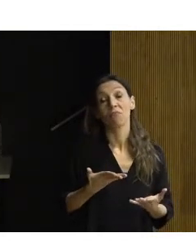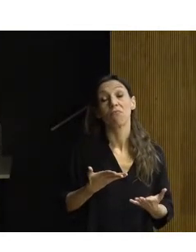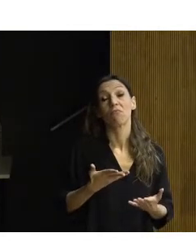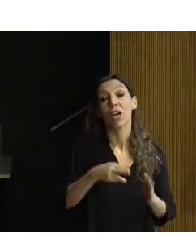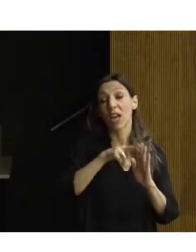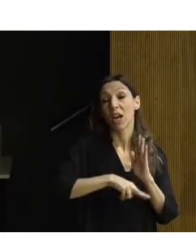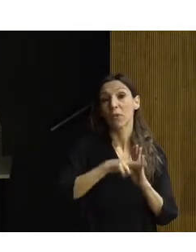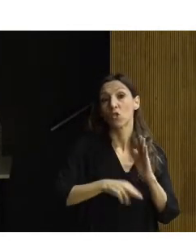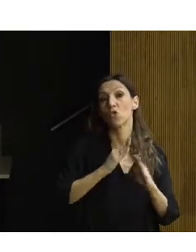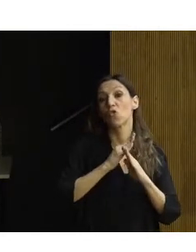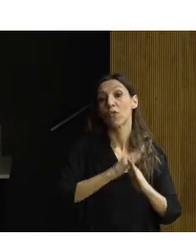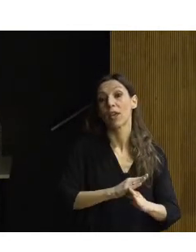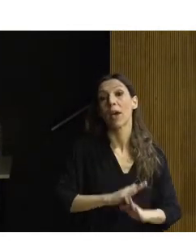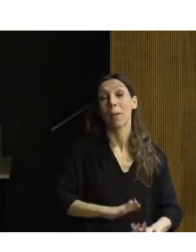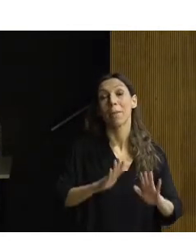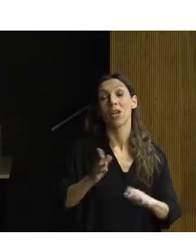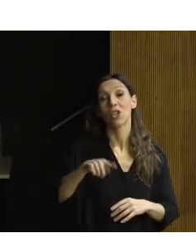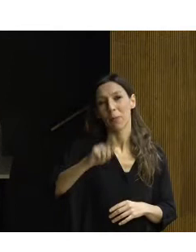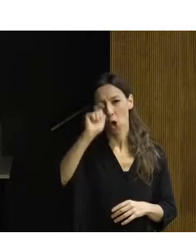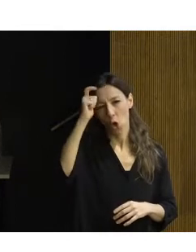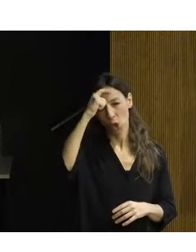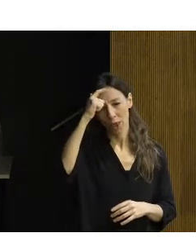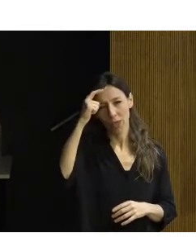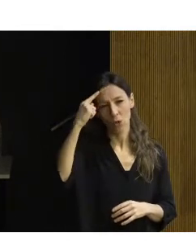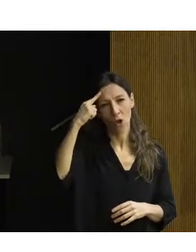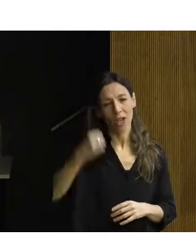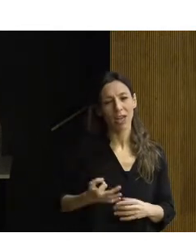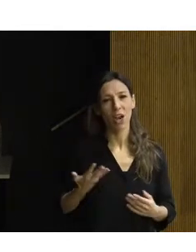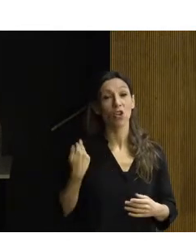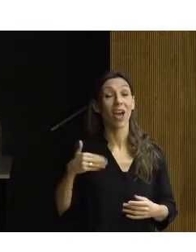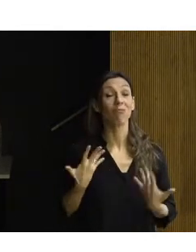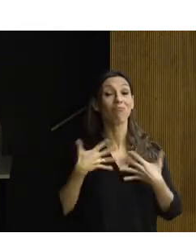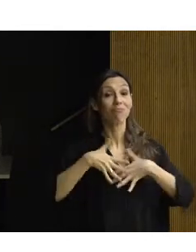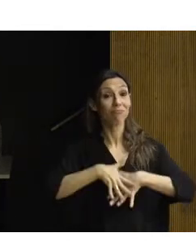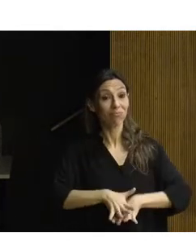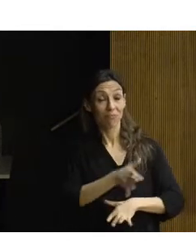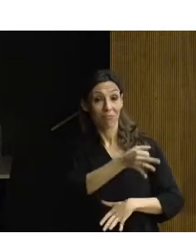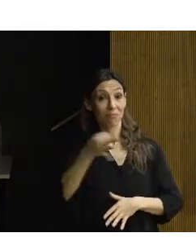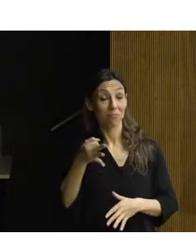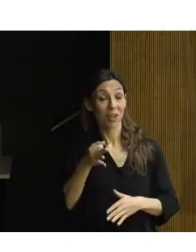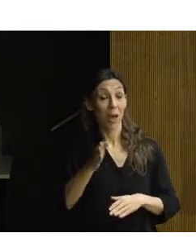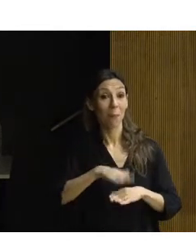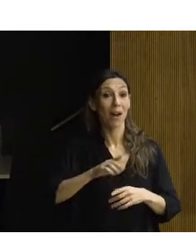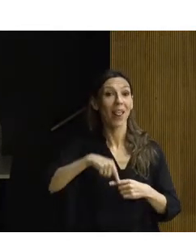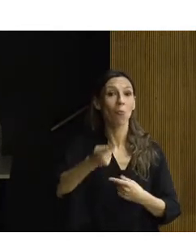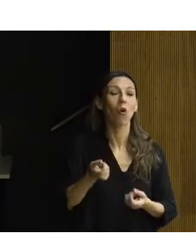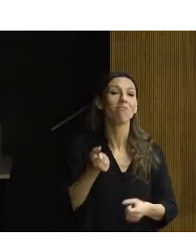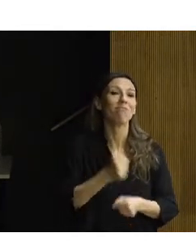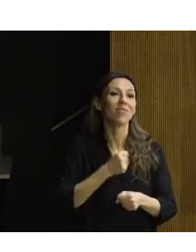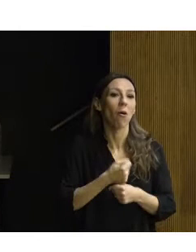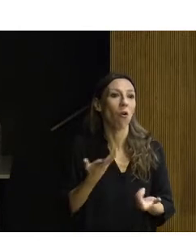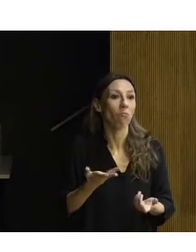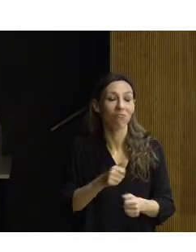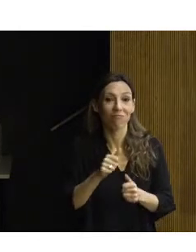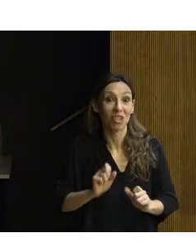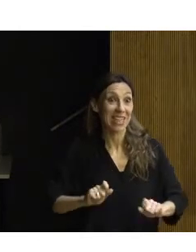tenemos, yo creo, también incluso los conceptos lo suficientemente interiorizados como para que ese trabajo salga de manera más natural o su implicación